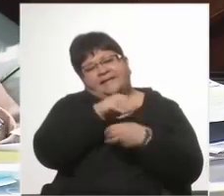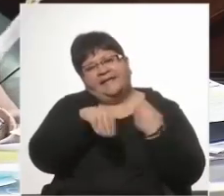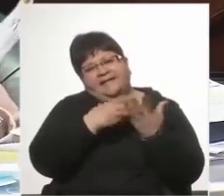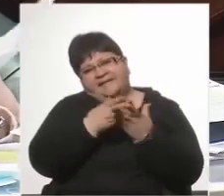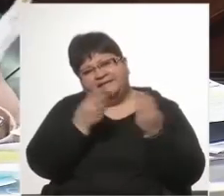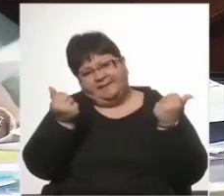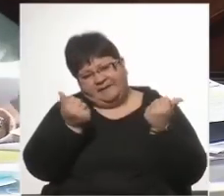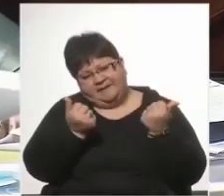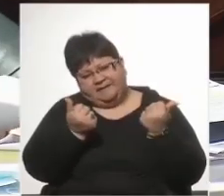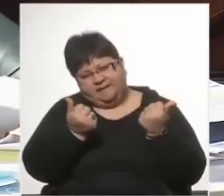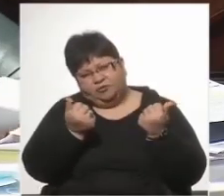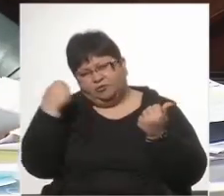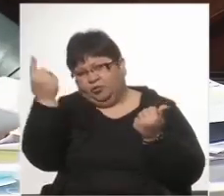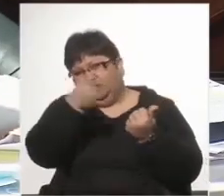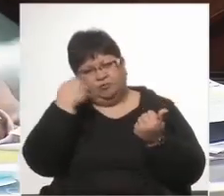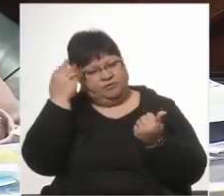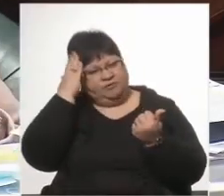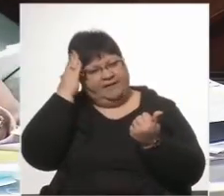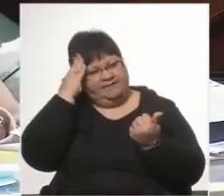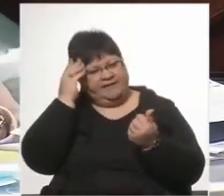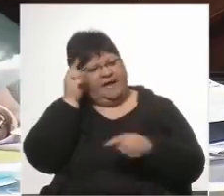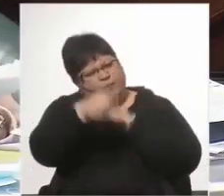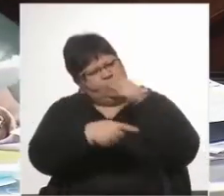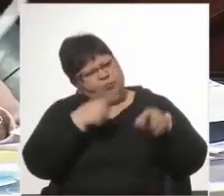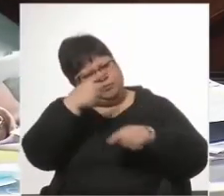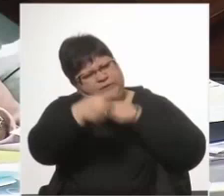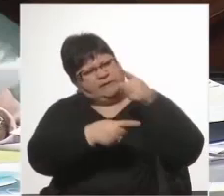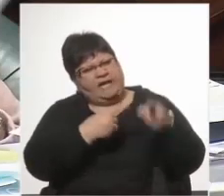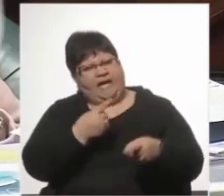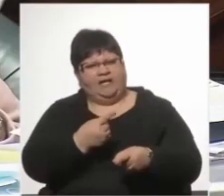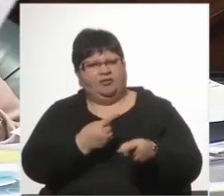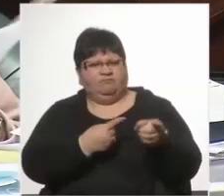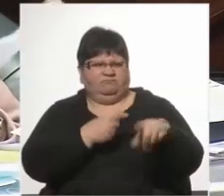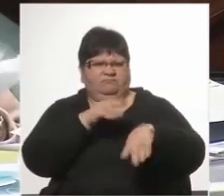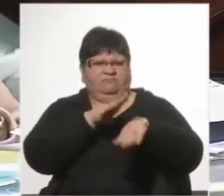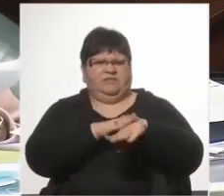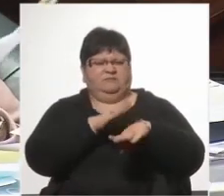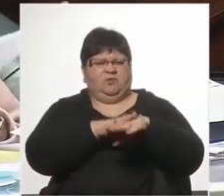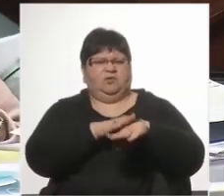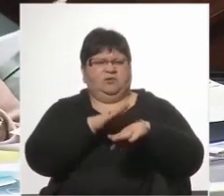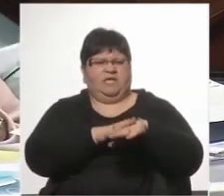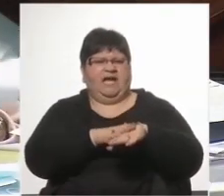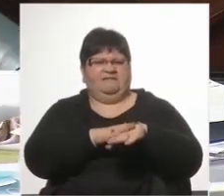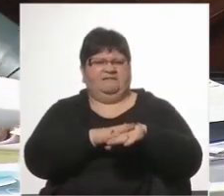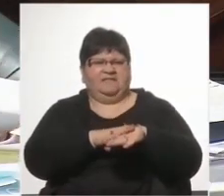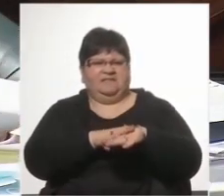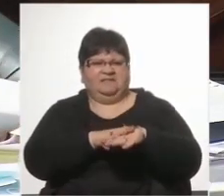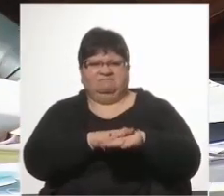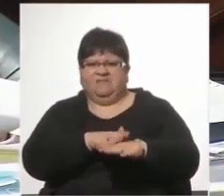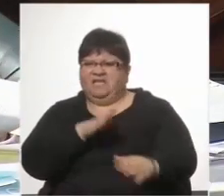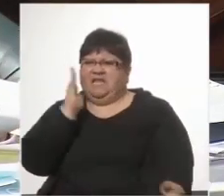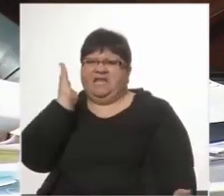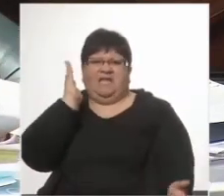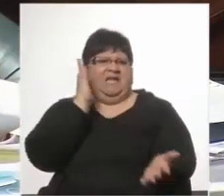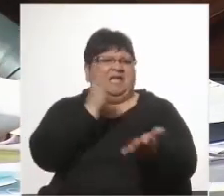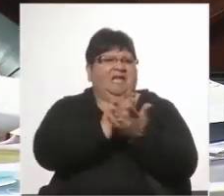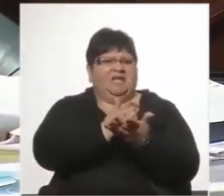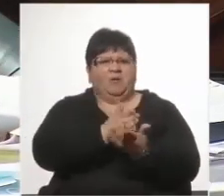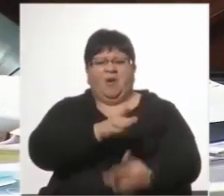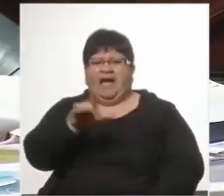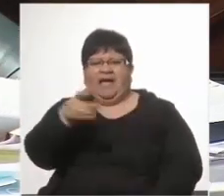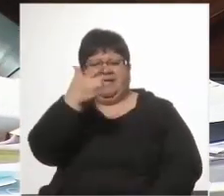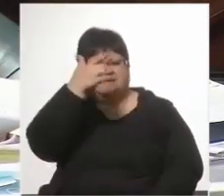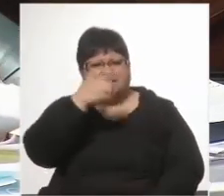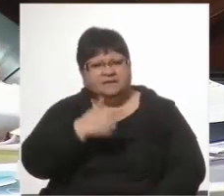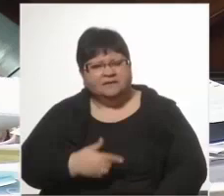público y notorio, lo acusaron de ser el responsable de la impunidad. yo tengo toda la